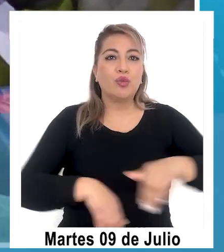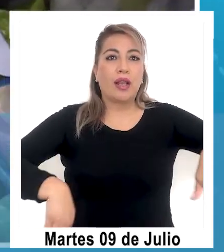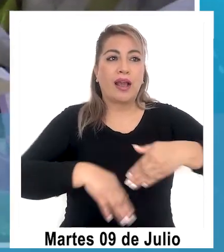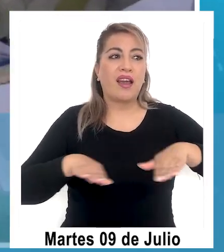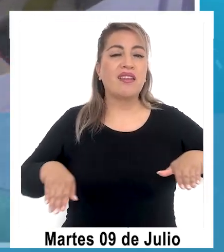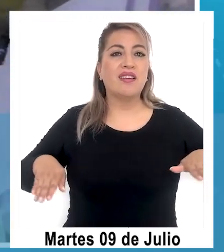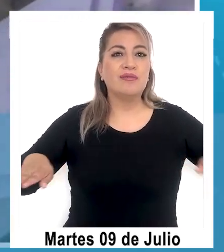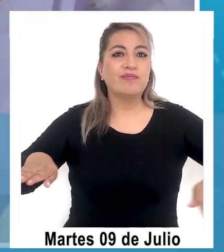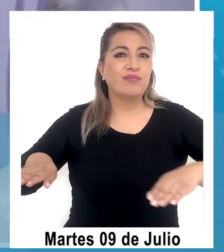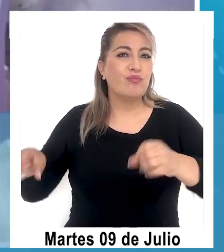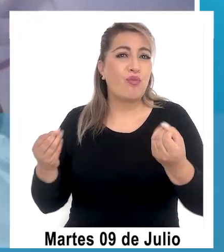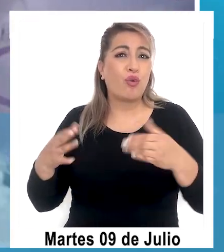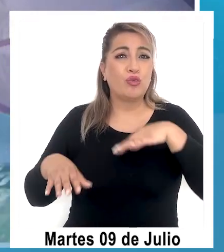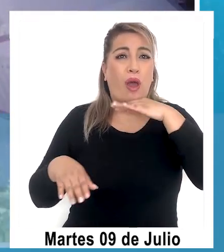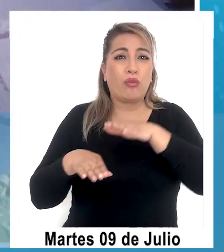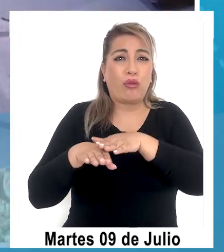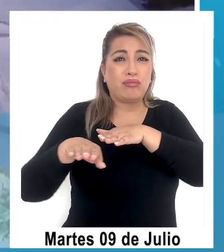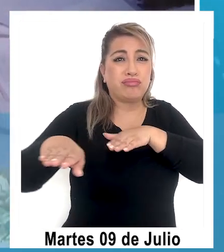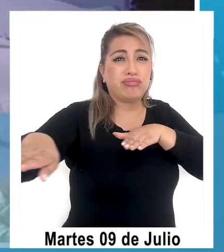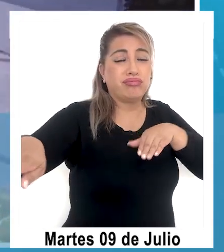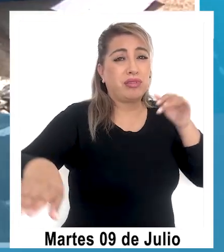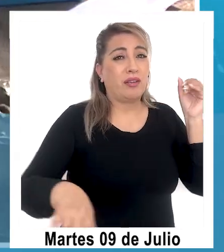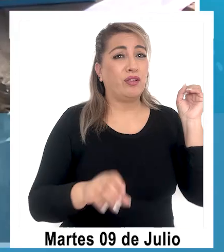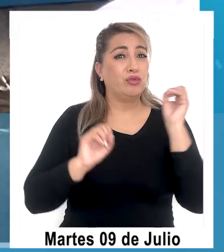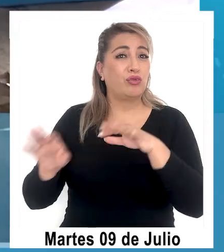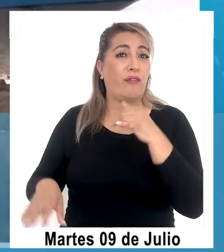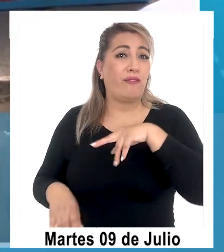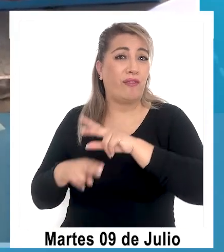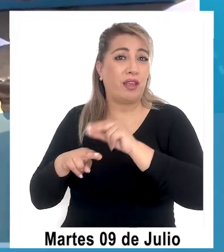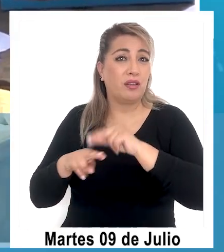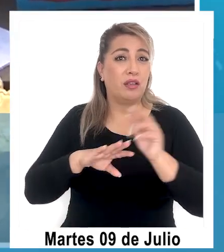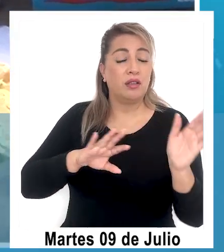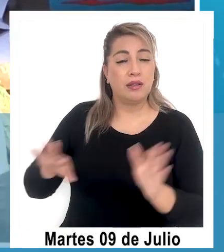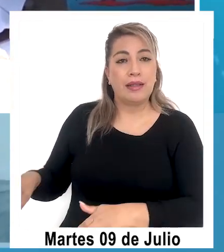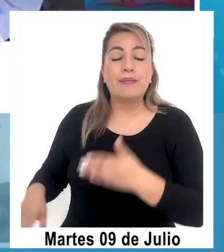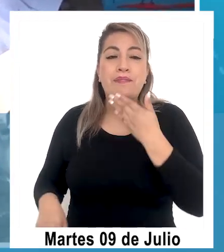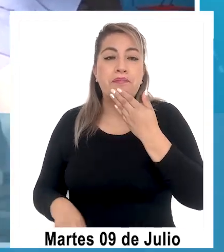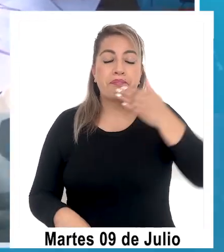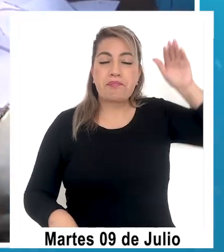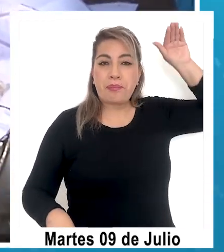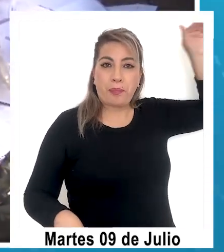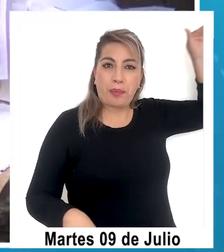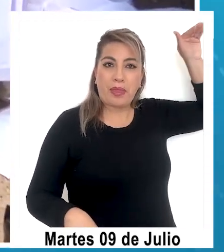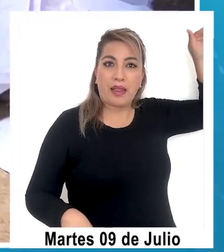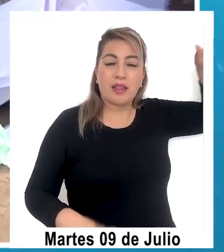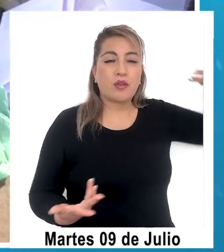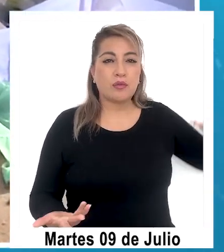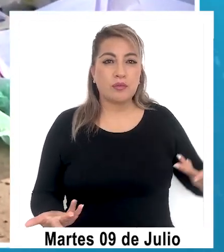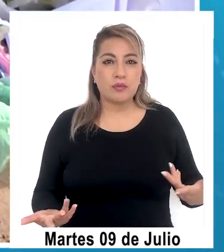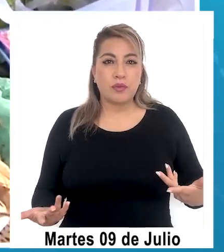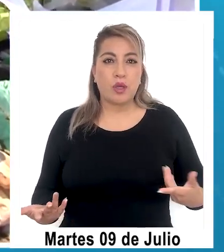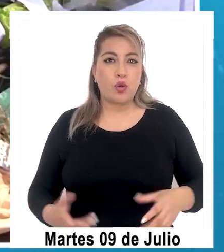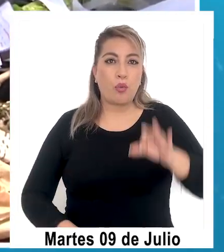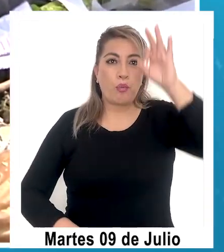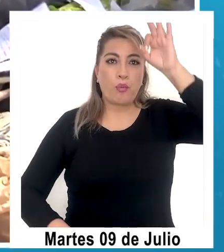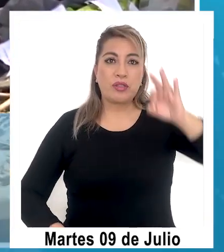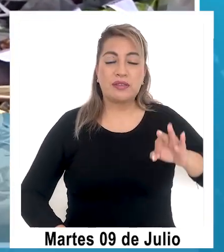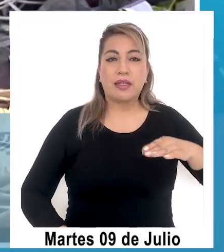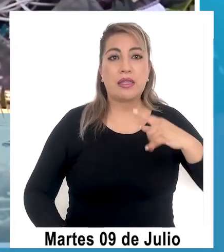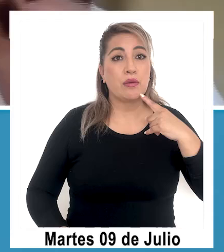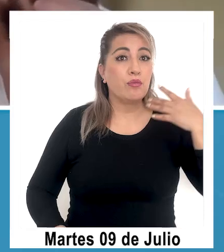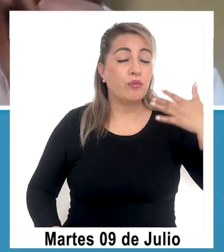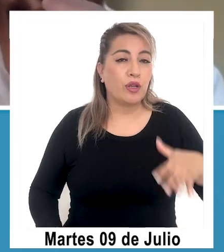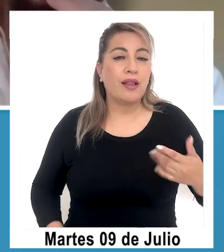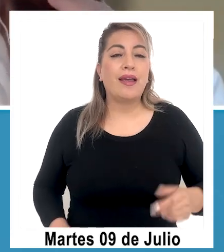encuesta particularmente en la comuna de alto auspicio levantaron con bastante eh con un con un porcentaje bastante importante